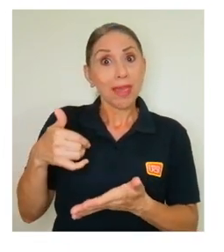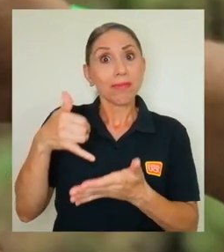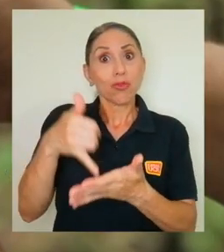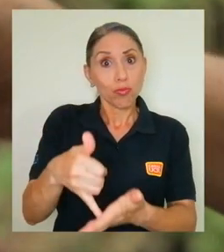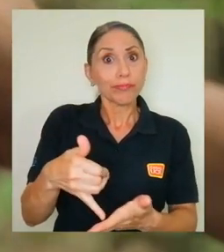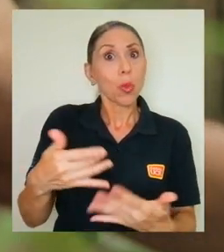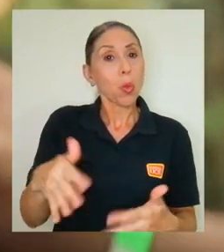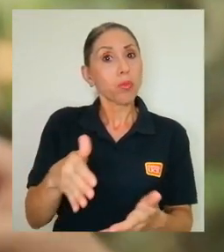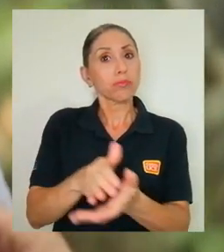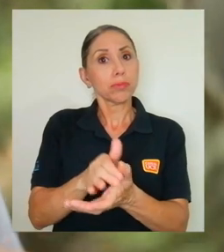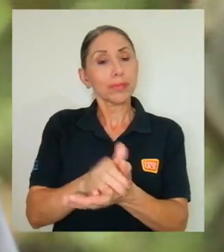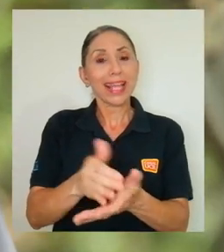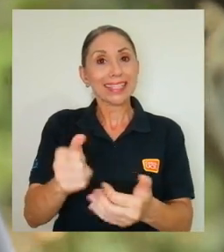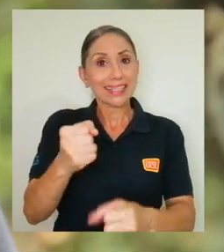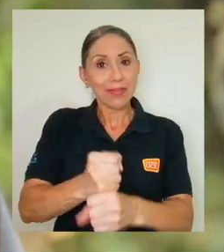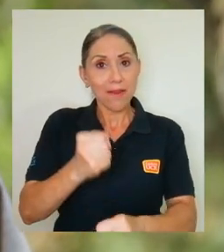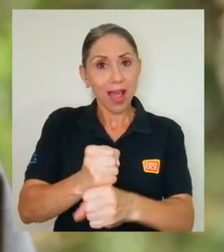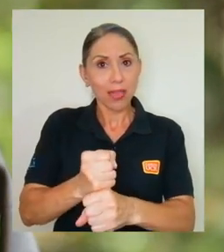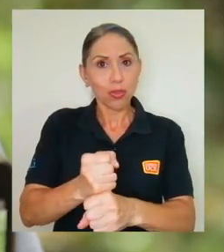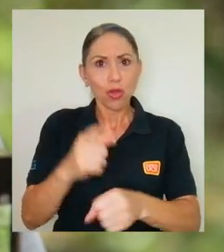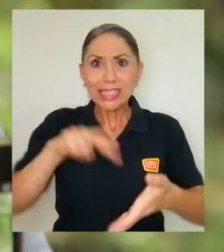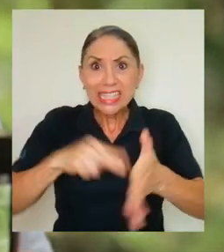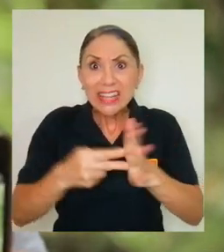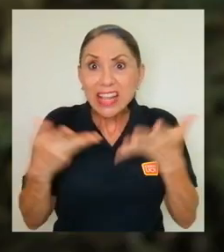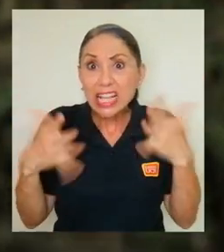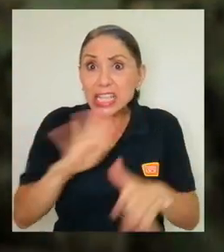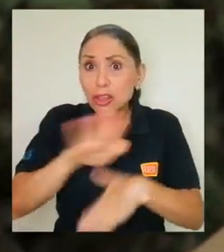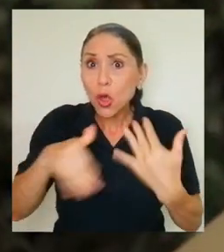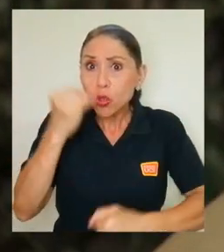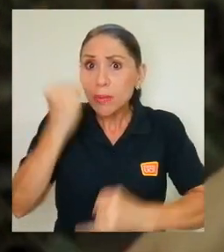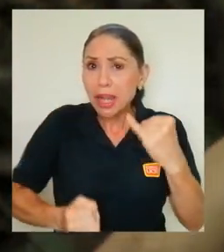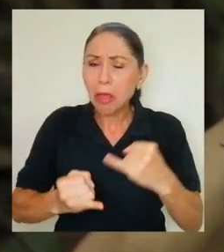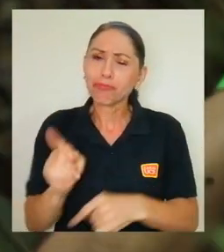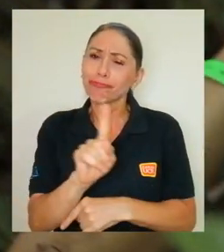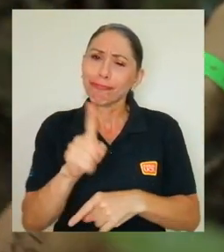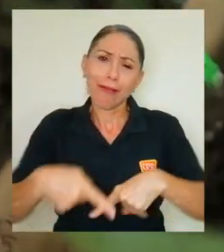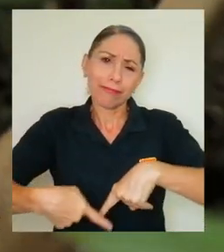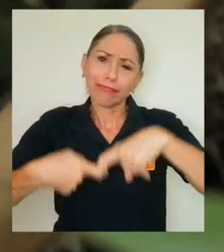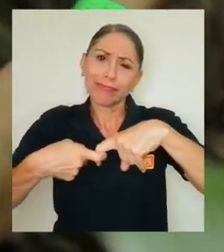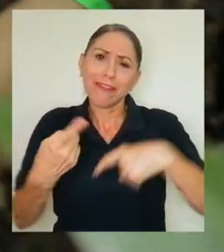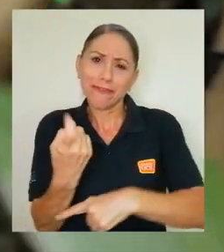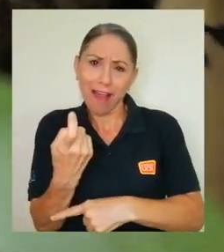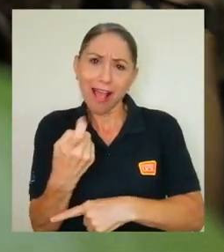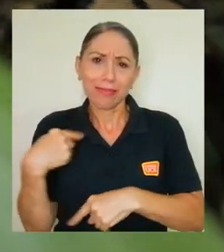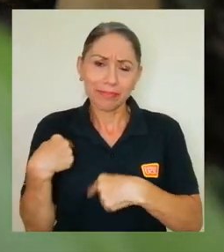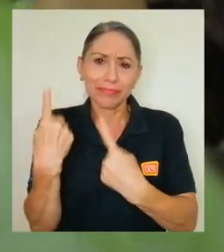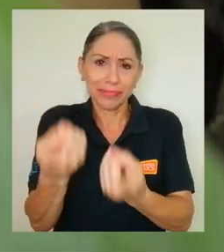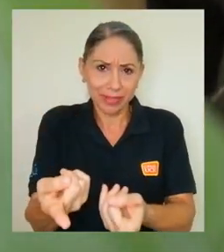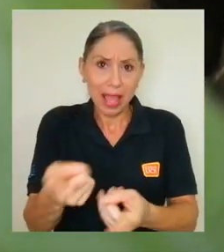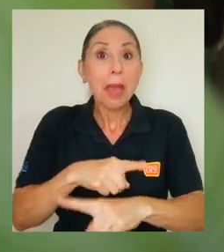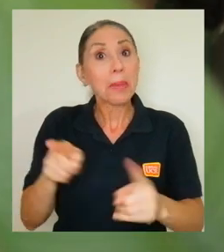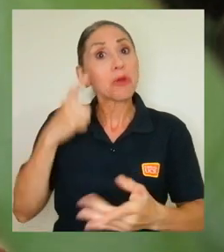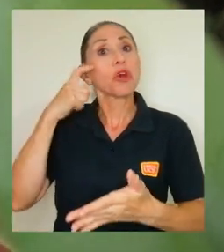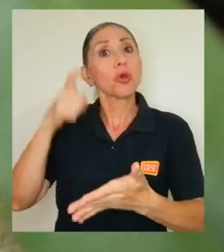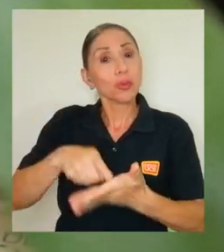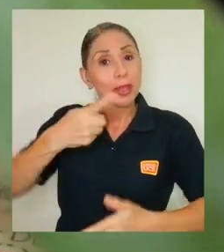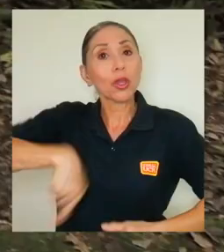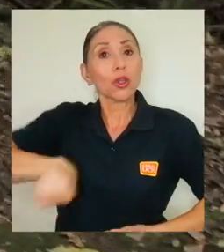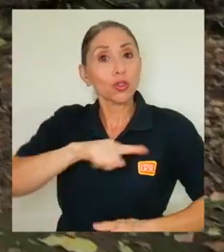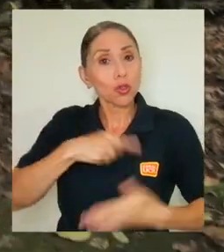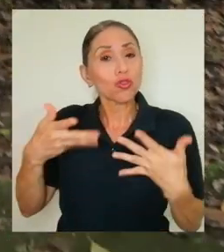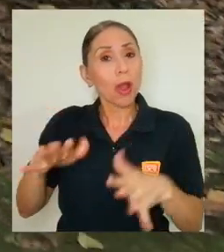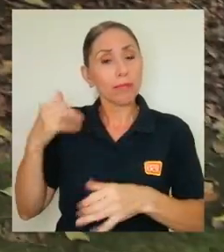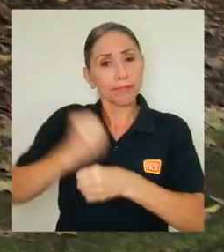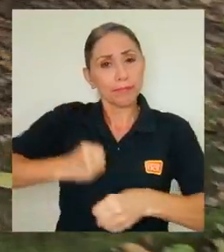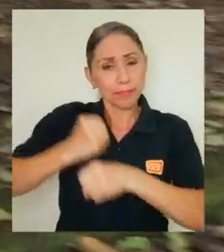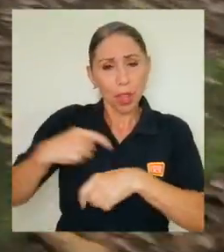se está trabajando. Eso no quiere decir que todo esté hecho, hay mucho por hacer todavía, pero es un reconocimiento de que hemos invertido energía